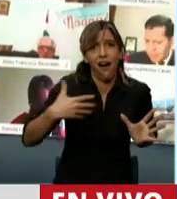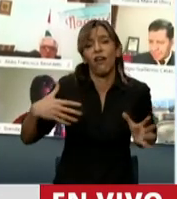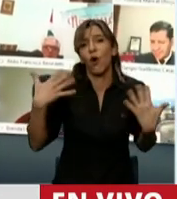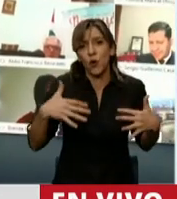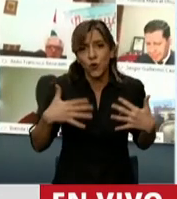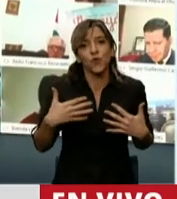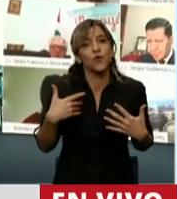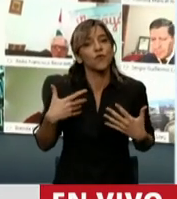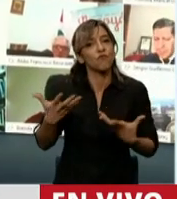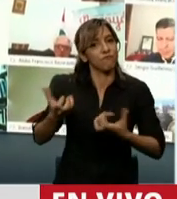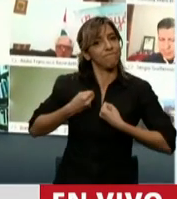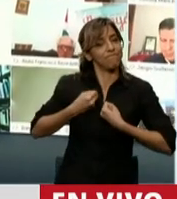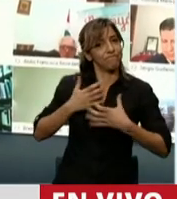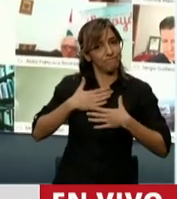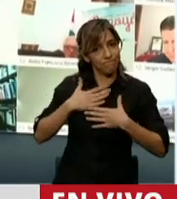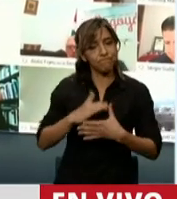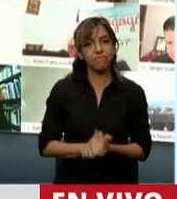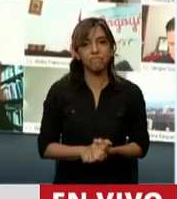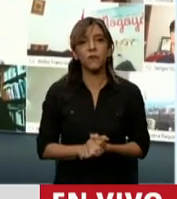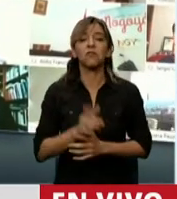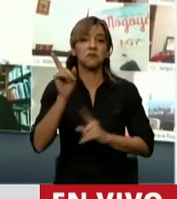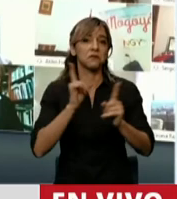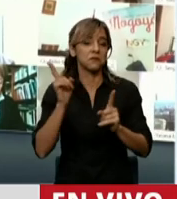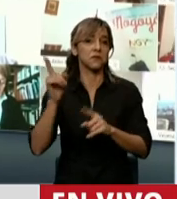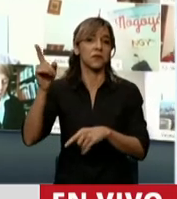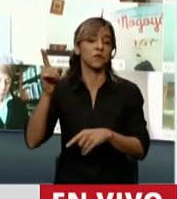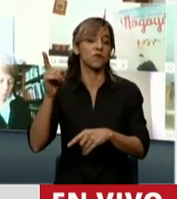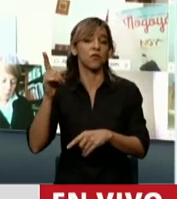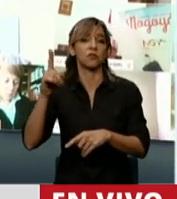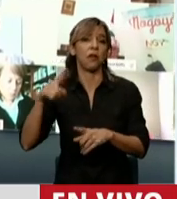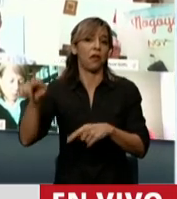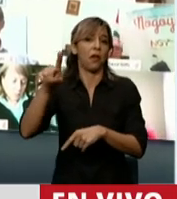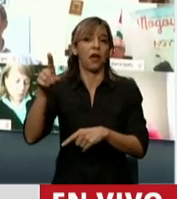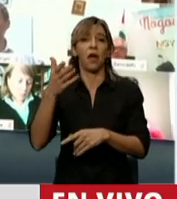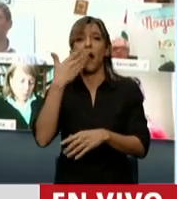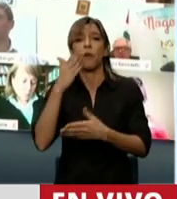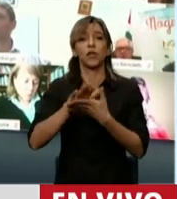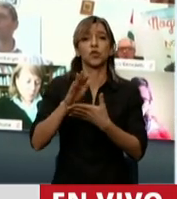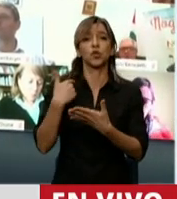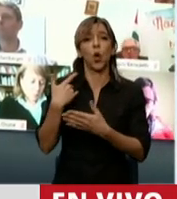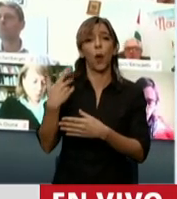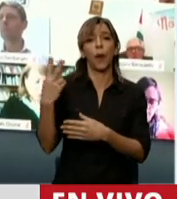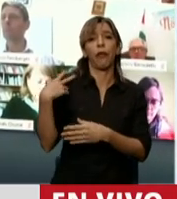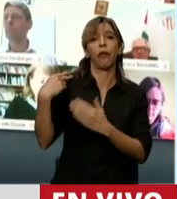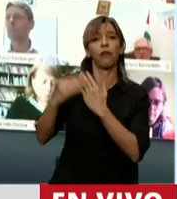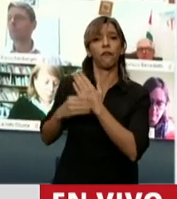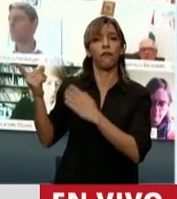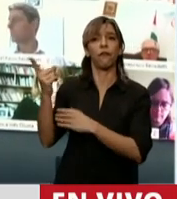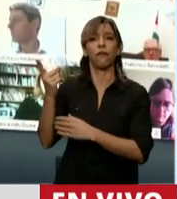exaltados y tildando al jefe de gabinete de odiador, son poco felices.